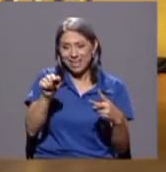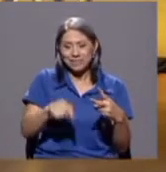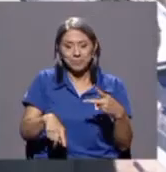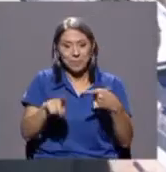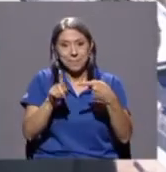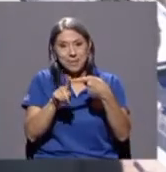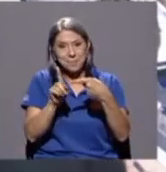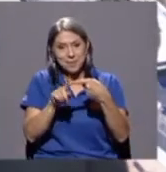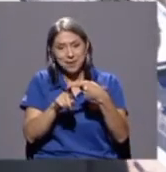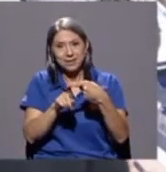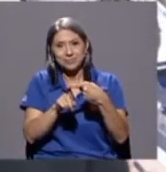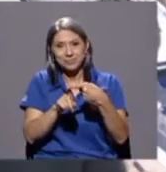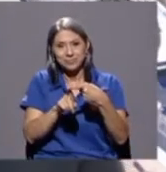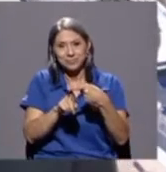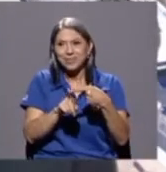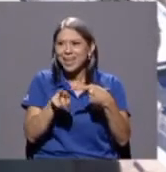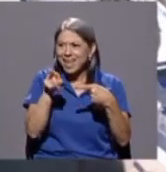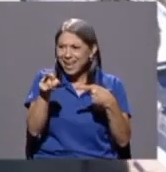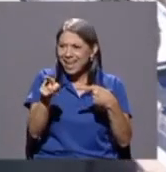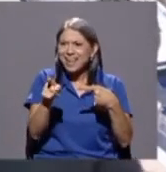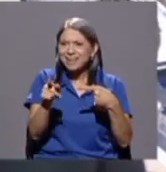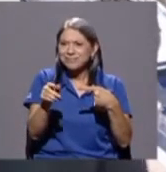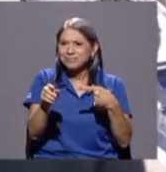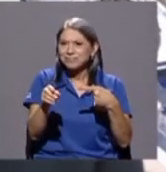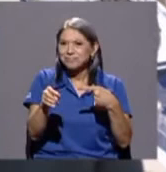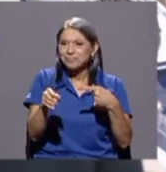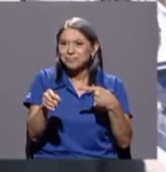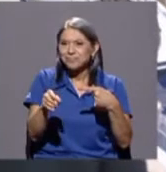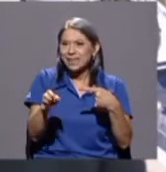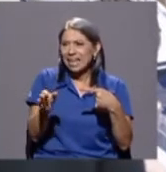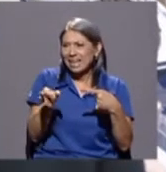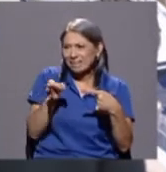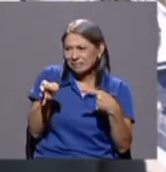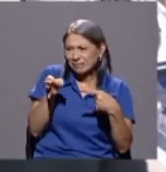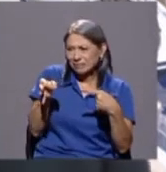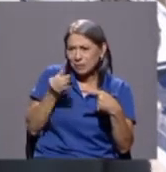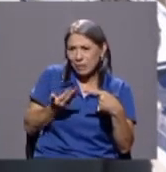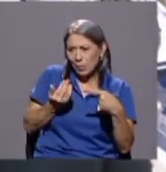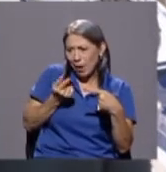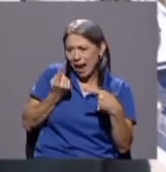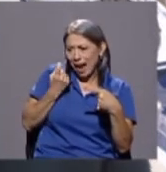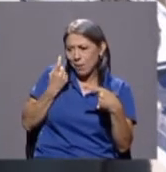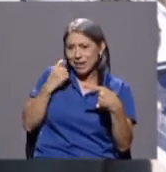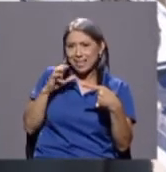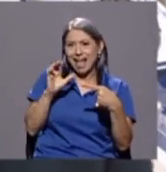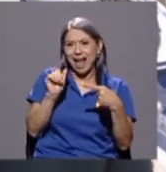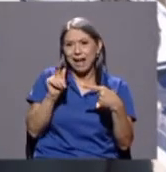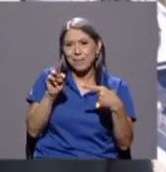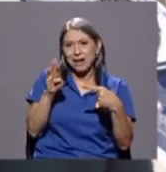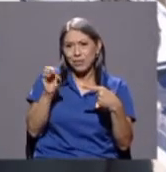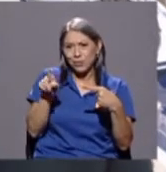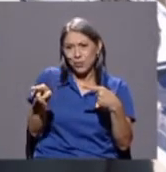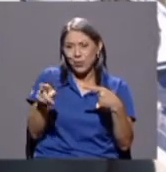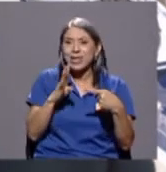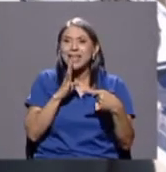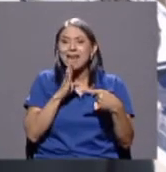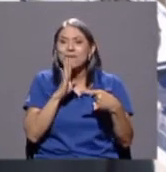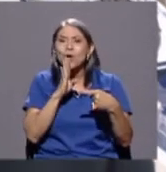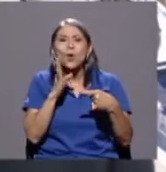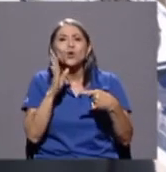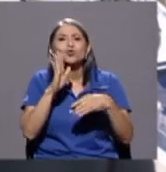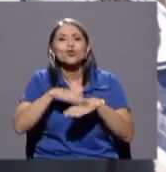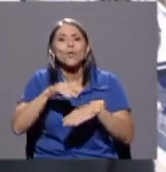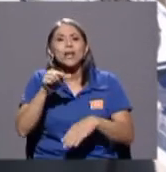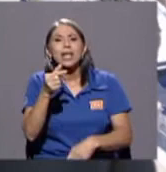esa actitud que alberto la retrató muy claramente de un guti